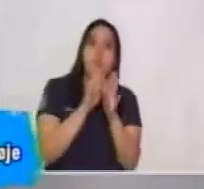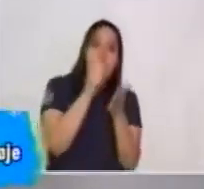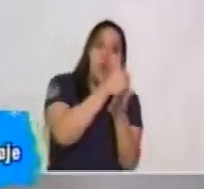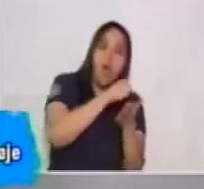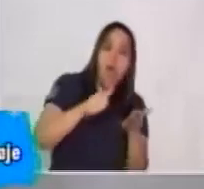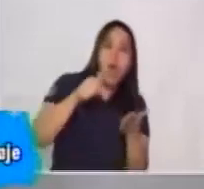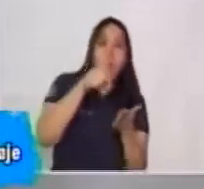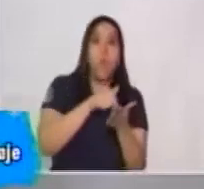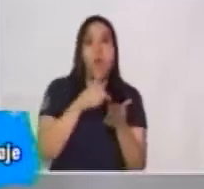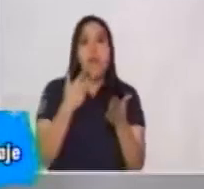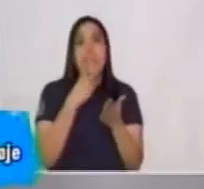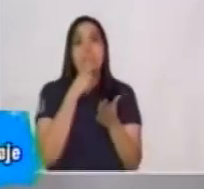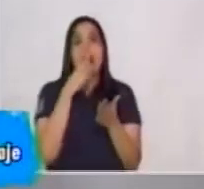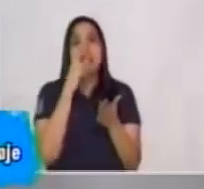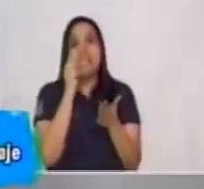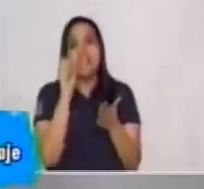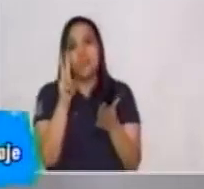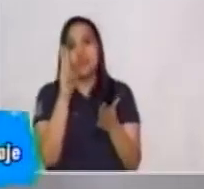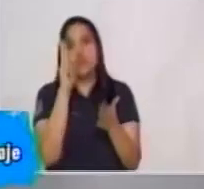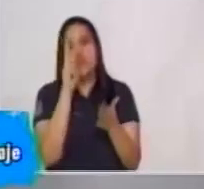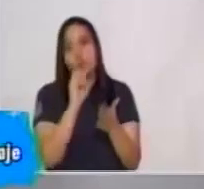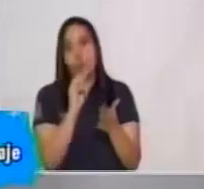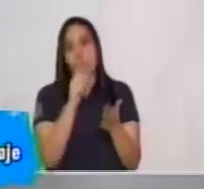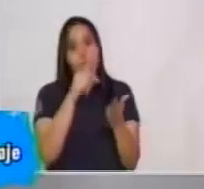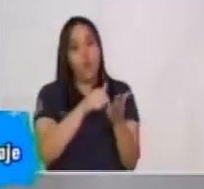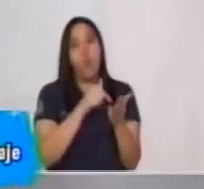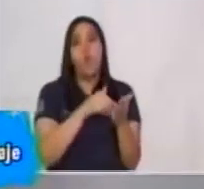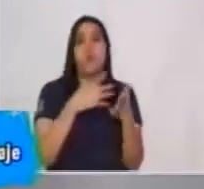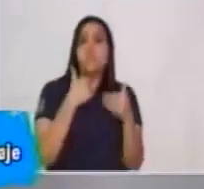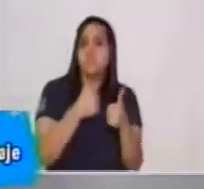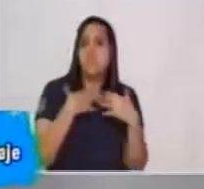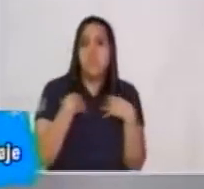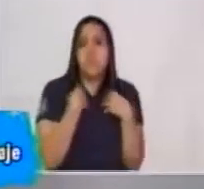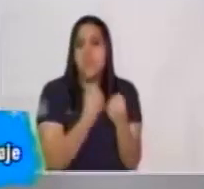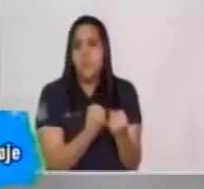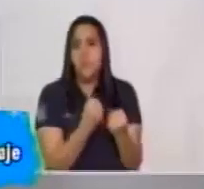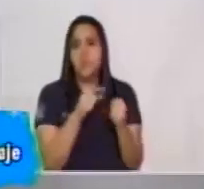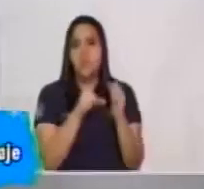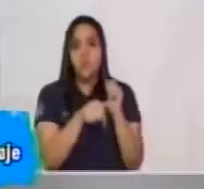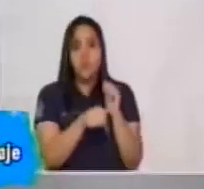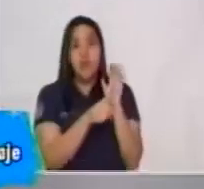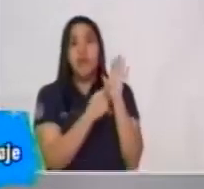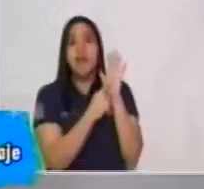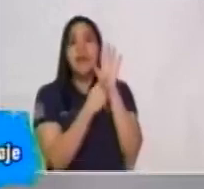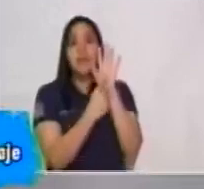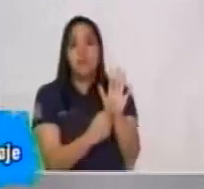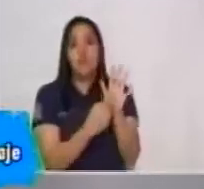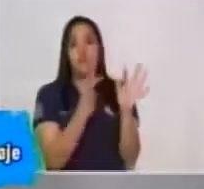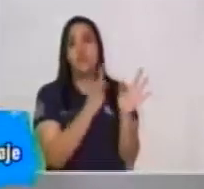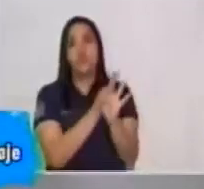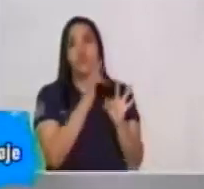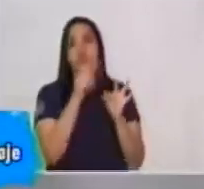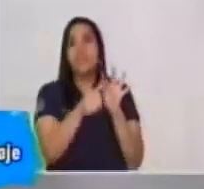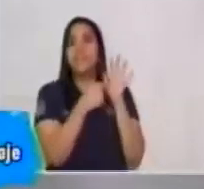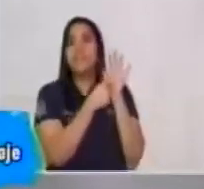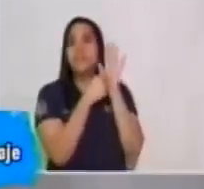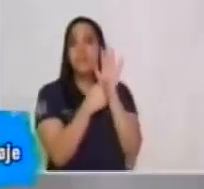de H2O, qué es vital para la salud. Ahí está informando y exponiendo. Por lo que fue función referencial.